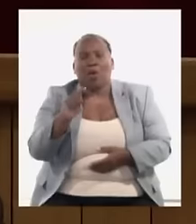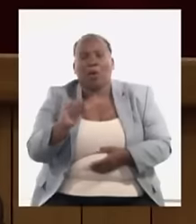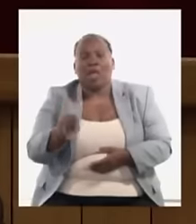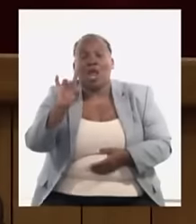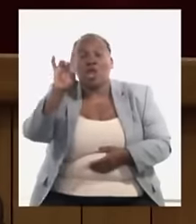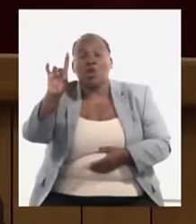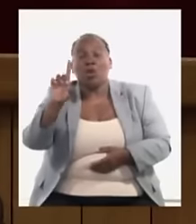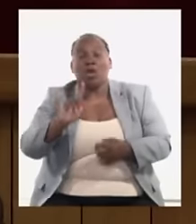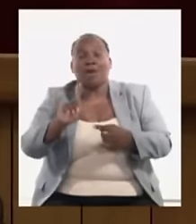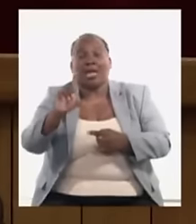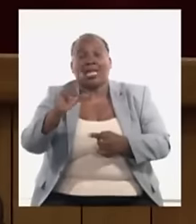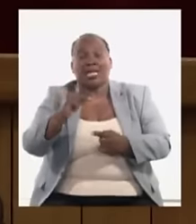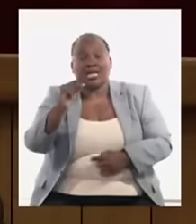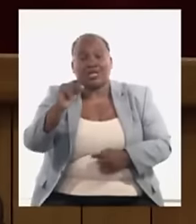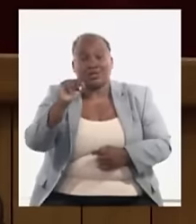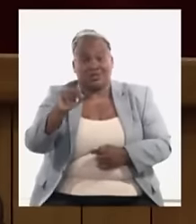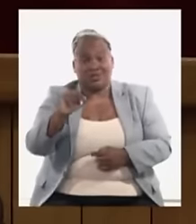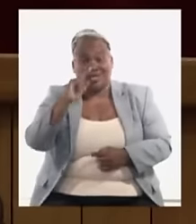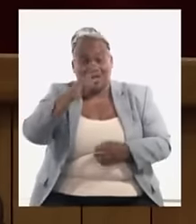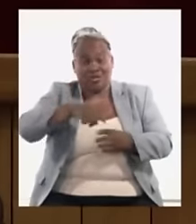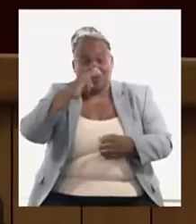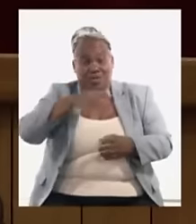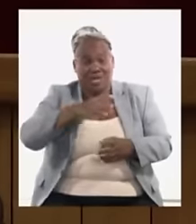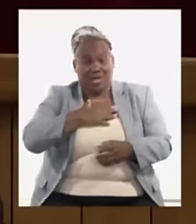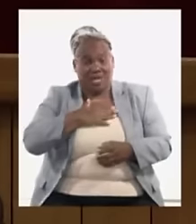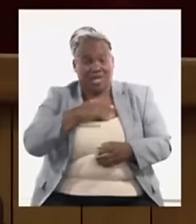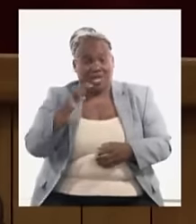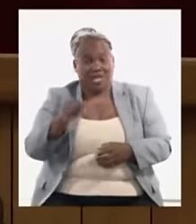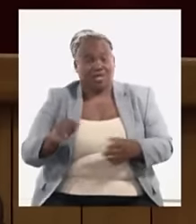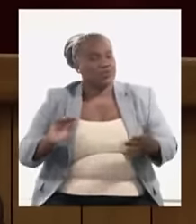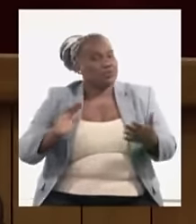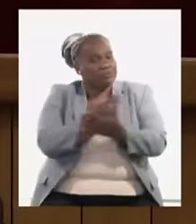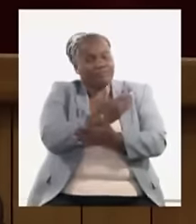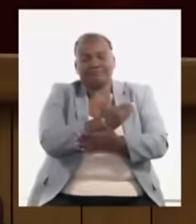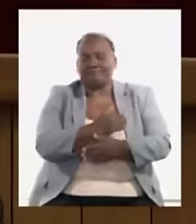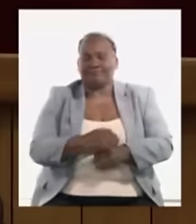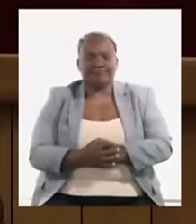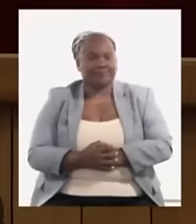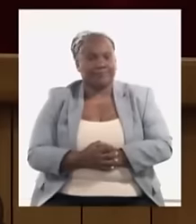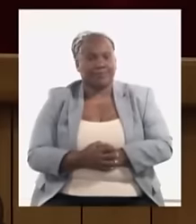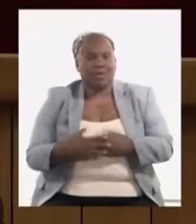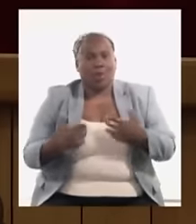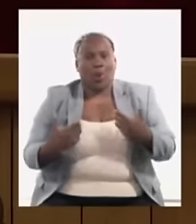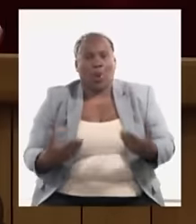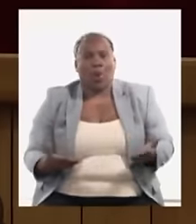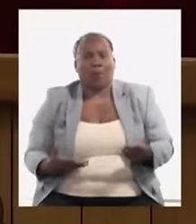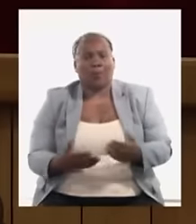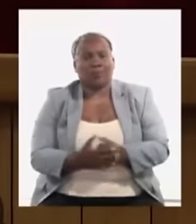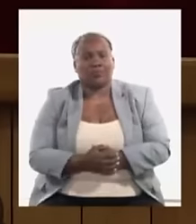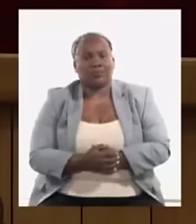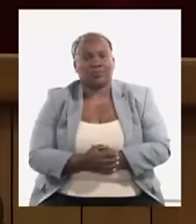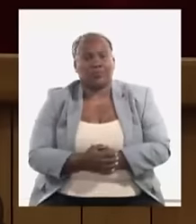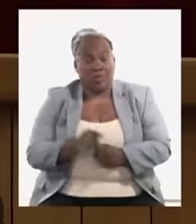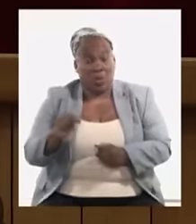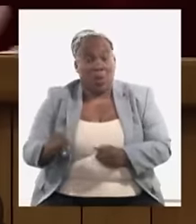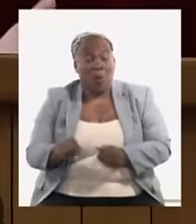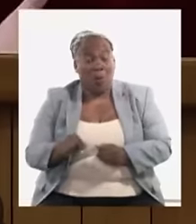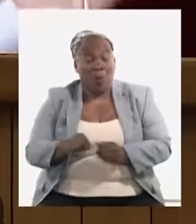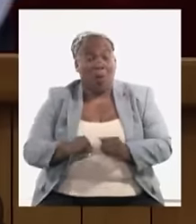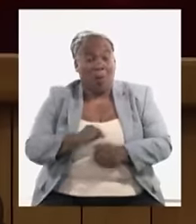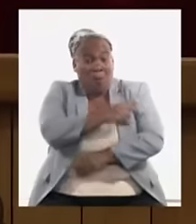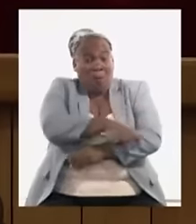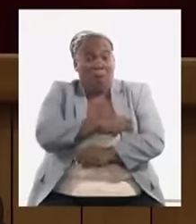dólar ese lujo nos lo estamos dando y eso hay que terminar cómo es posible que un país que promueve el turismo